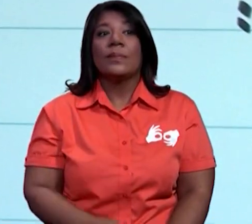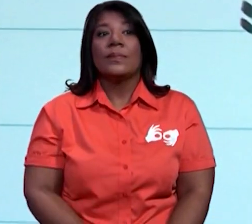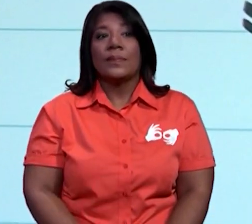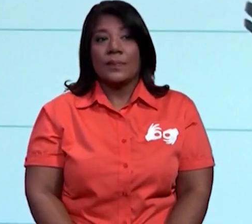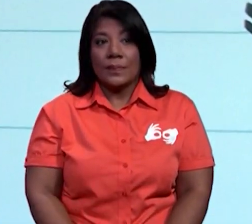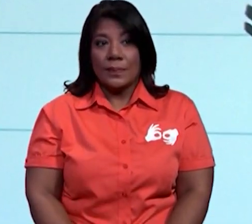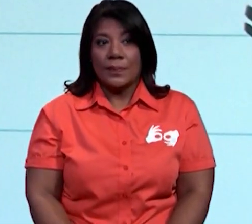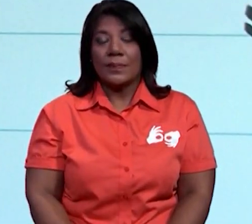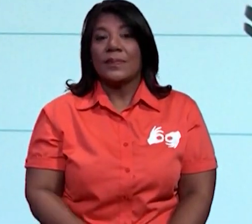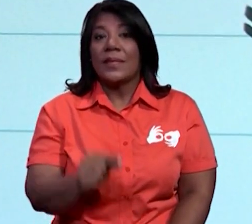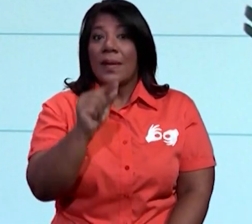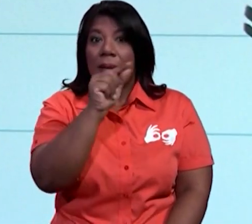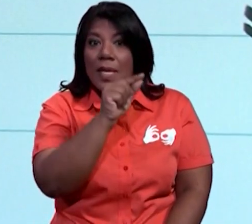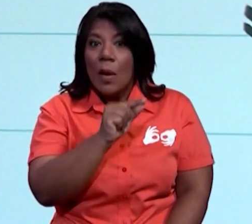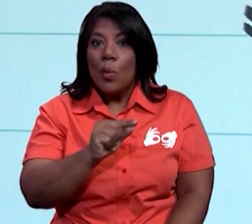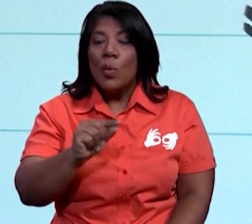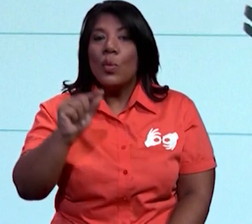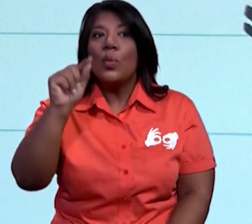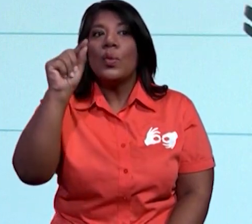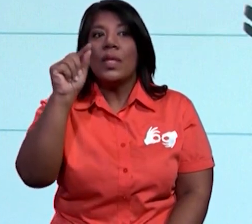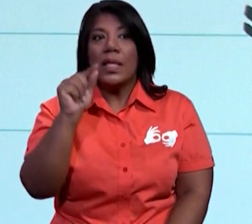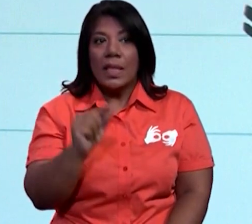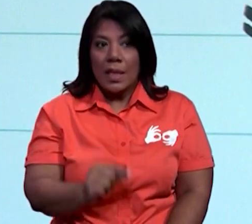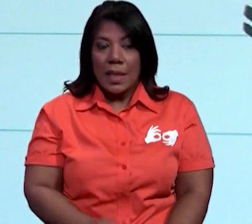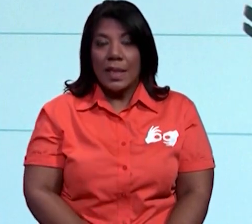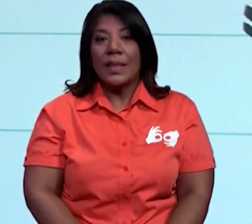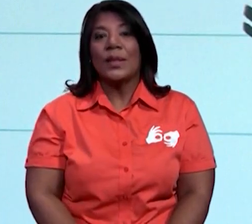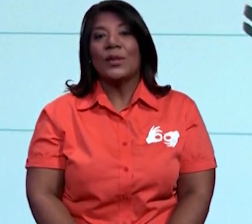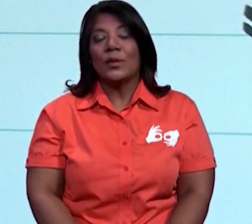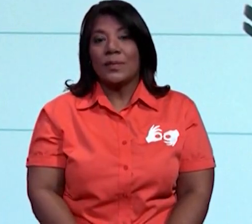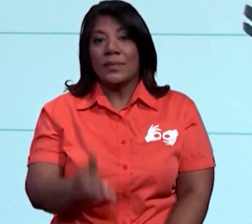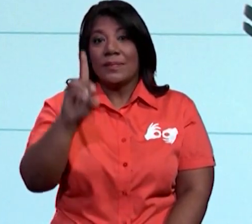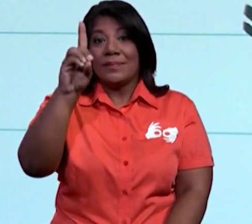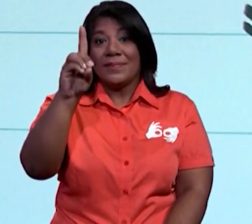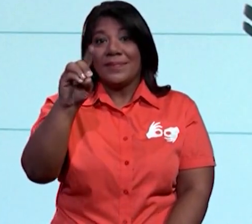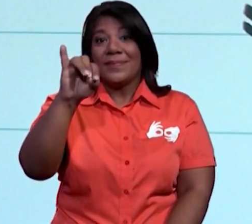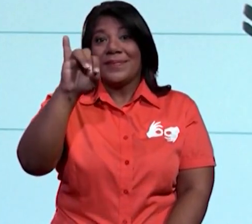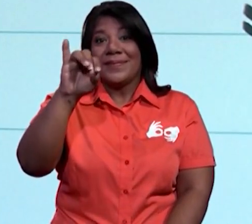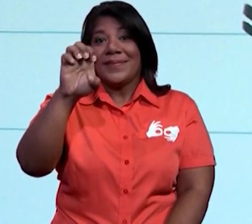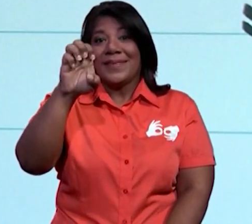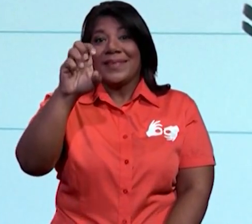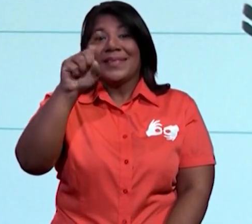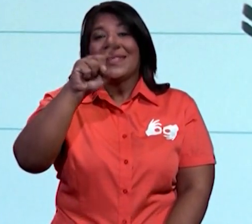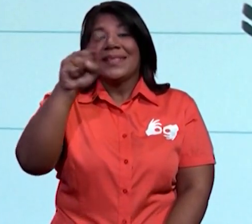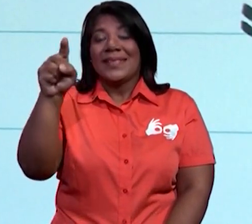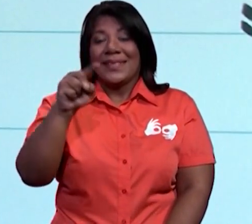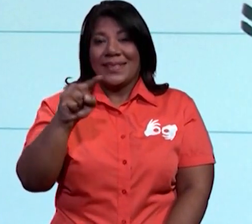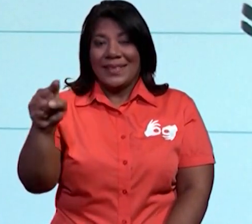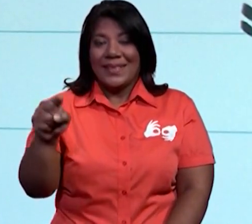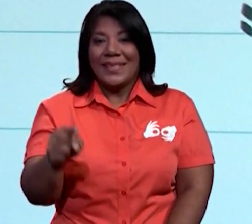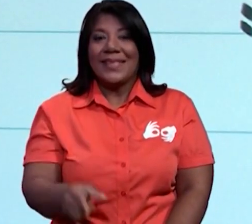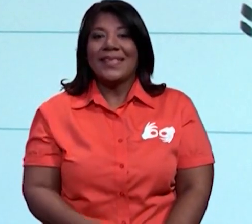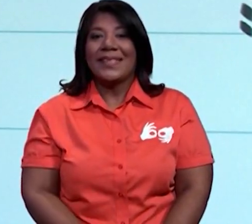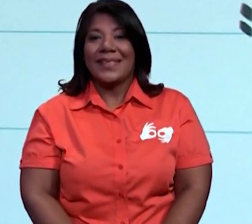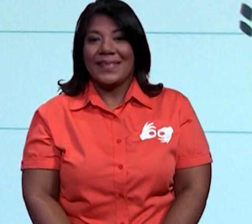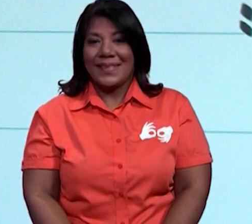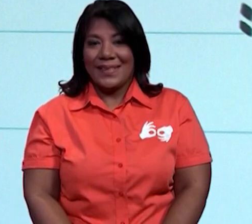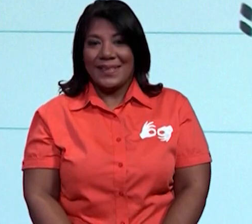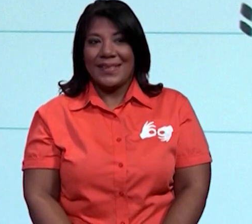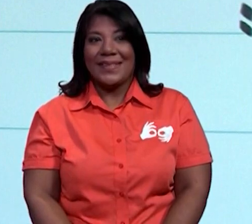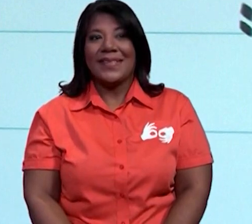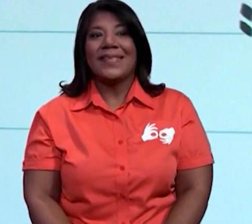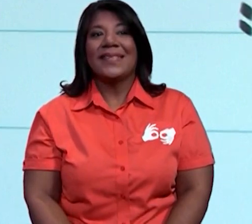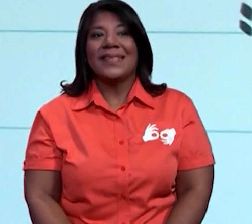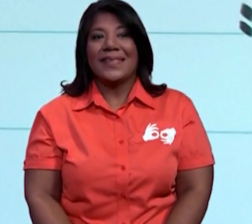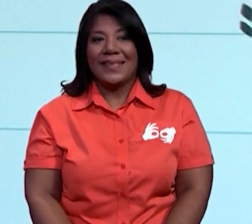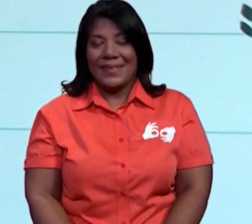contornear esta palabra que representa el 10. Subimos, hacemos como una